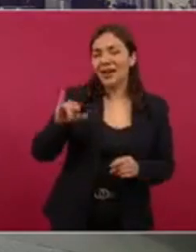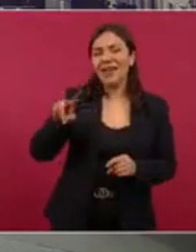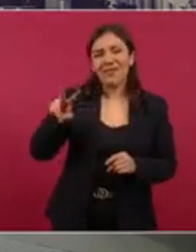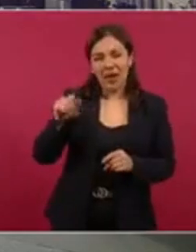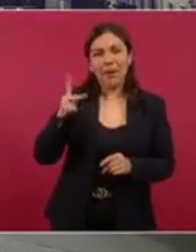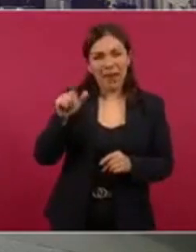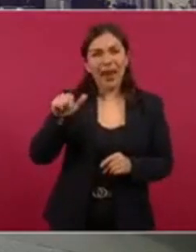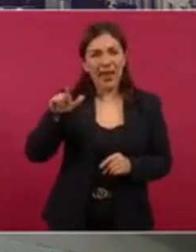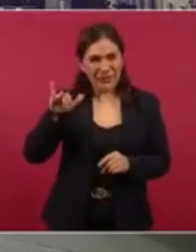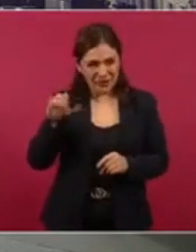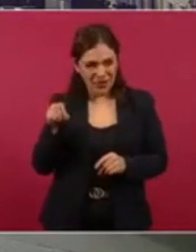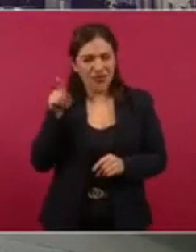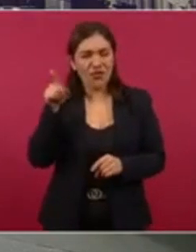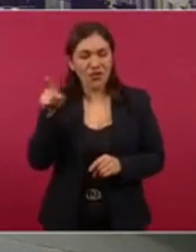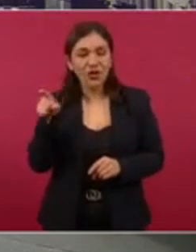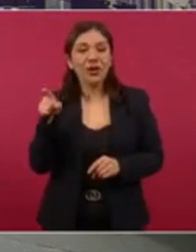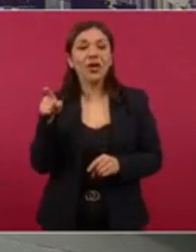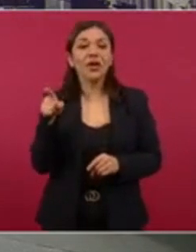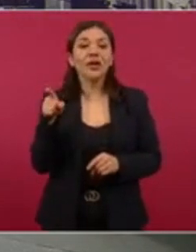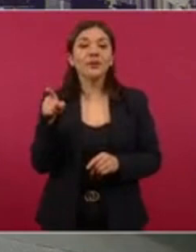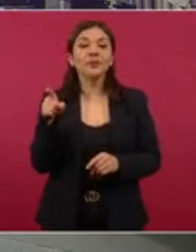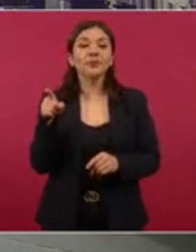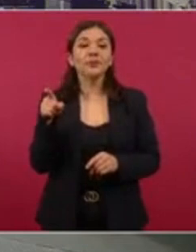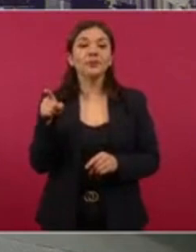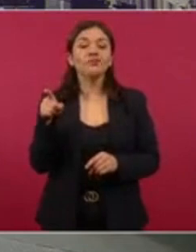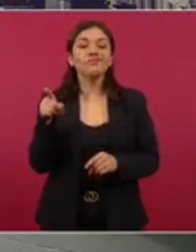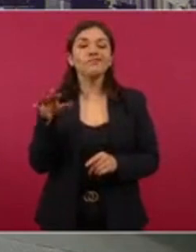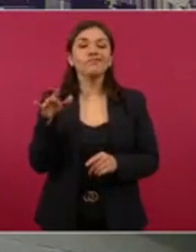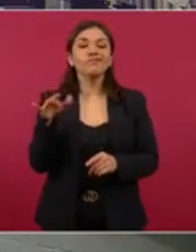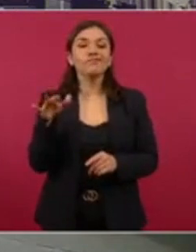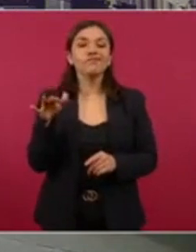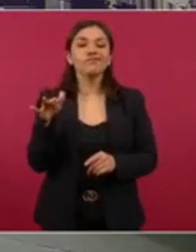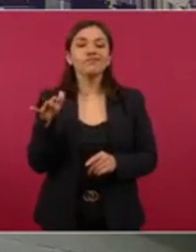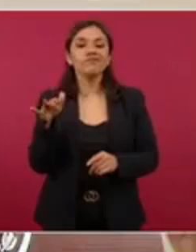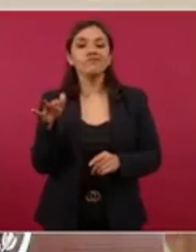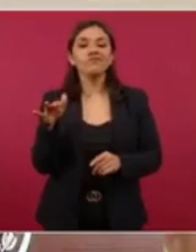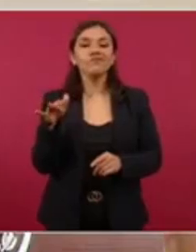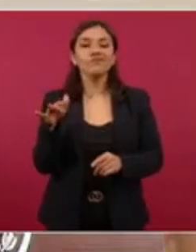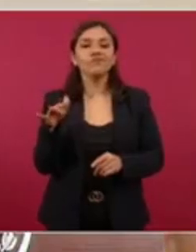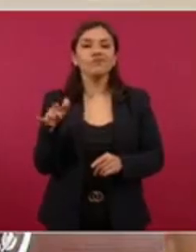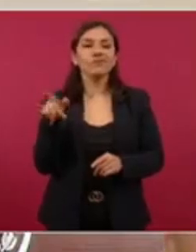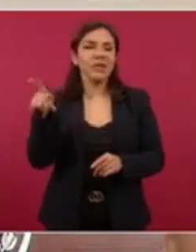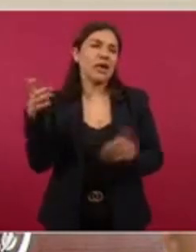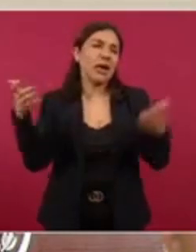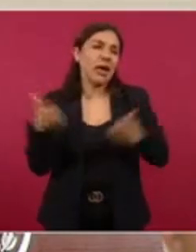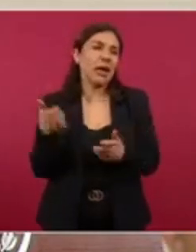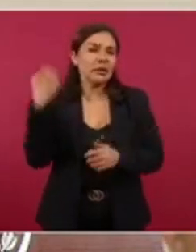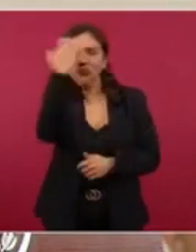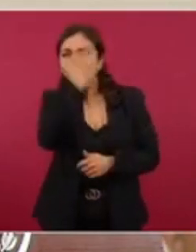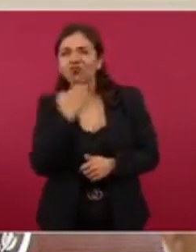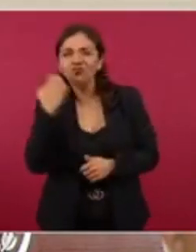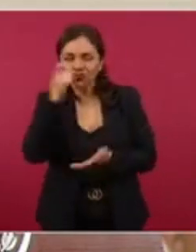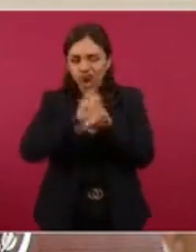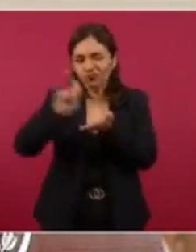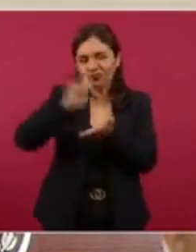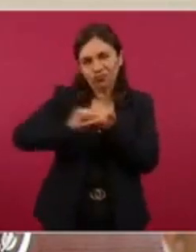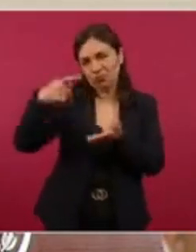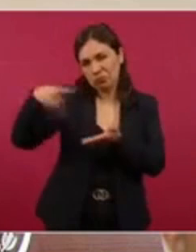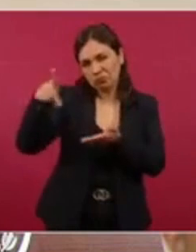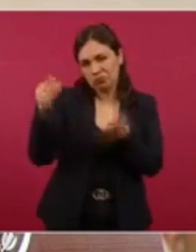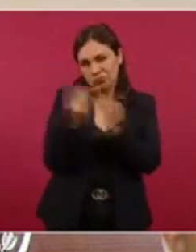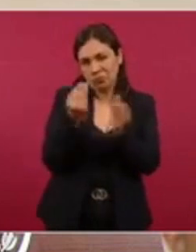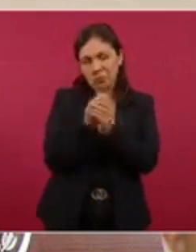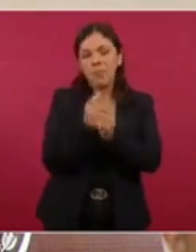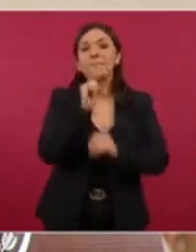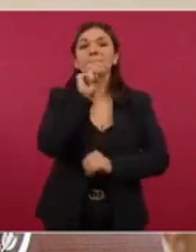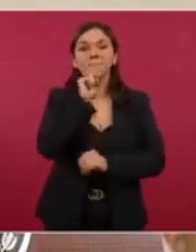en un análisis que hace, también